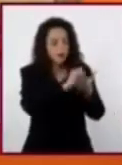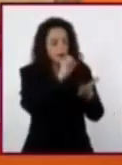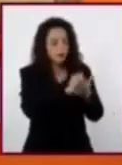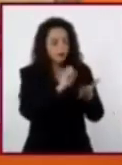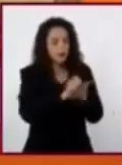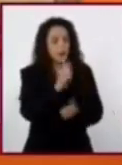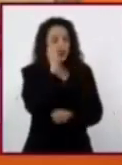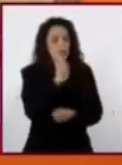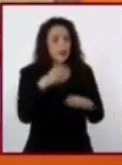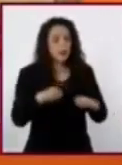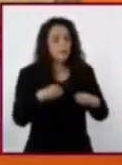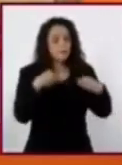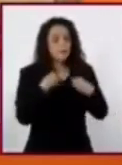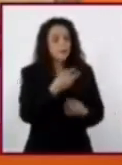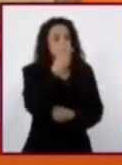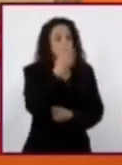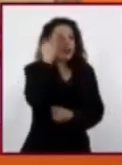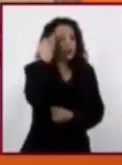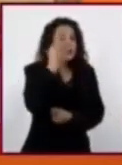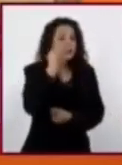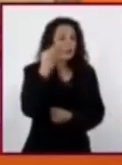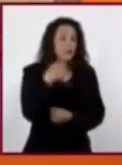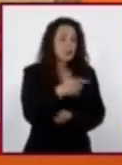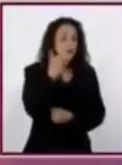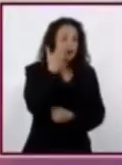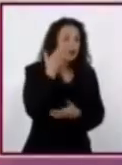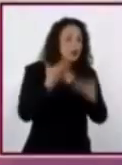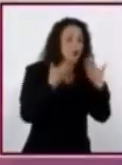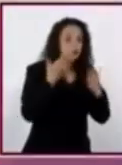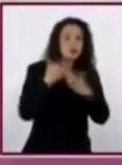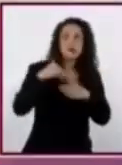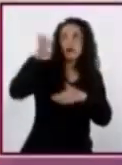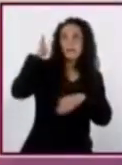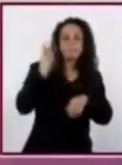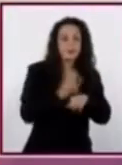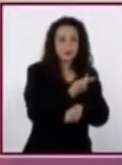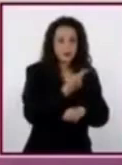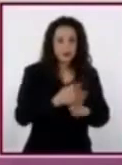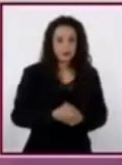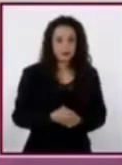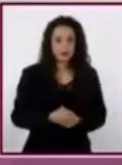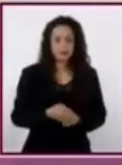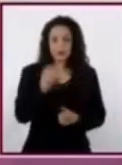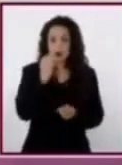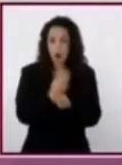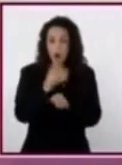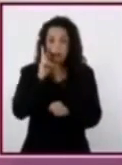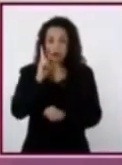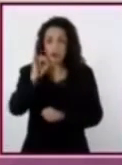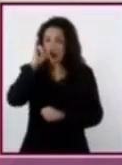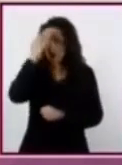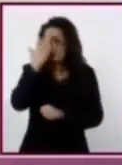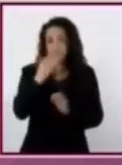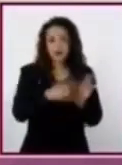vivieron en la época que queremos estudiar. Les presento una imagen del lienzo de Tlaxcala,